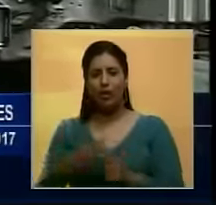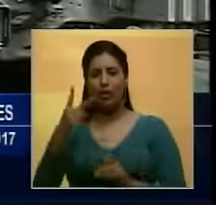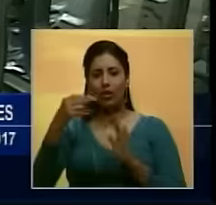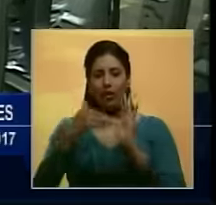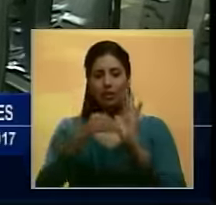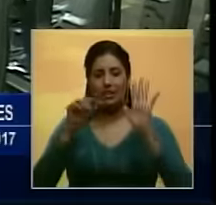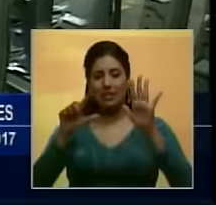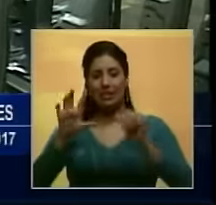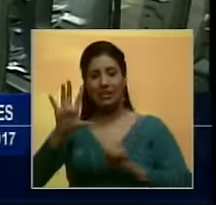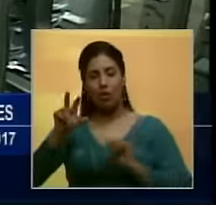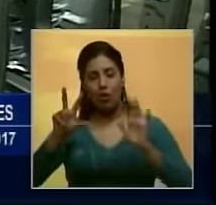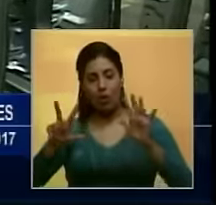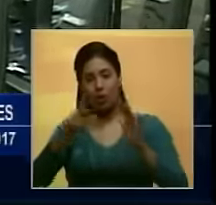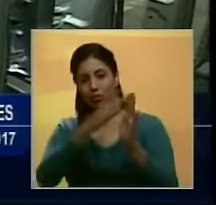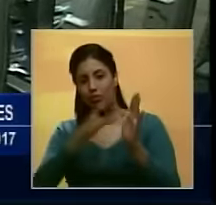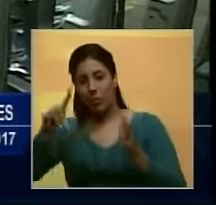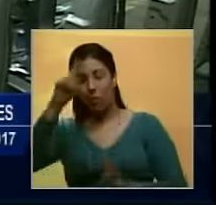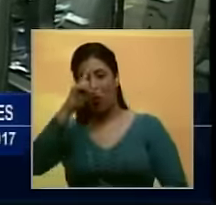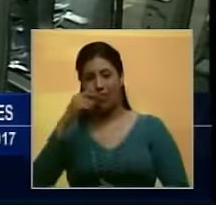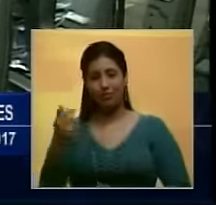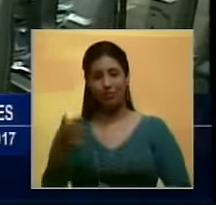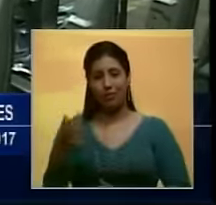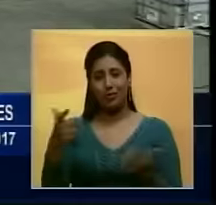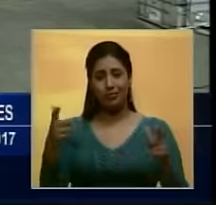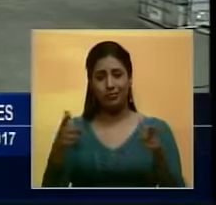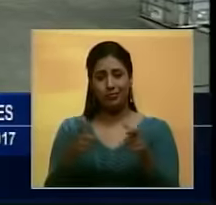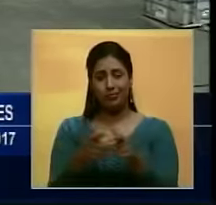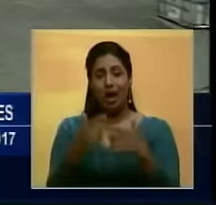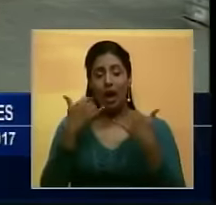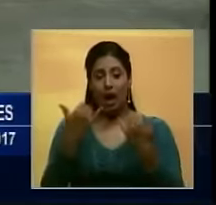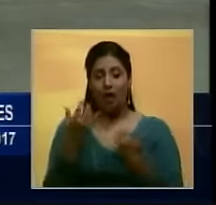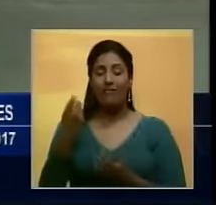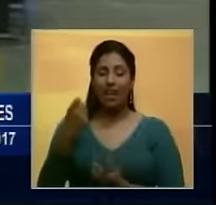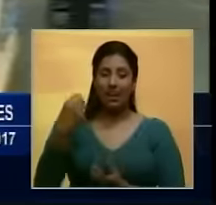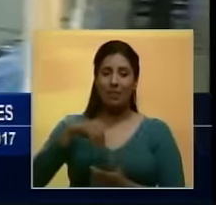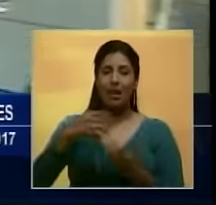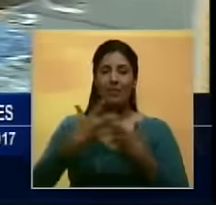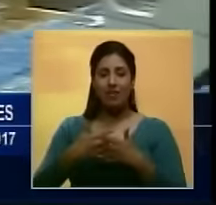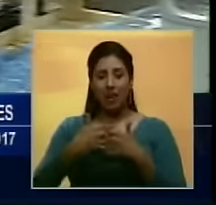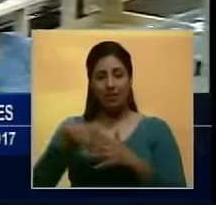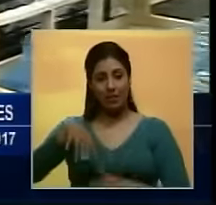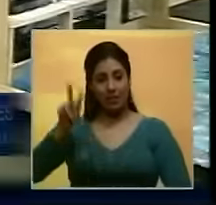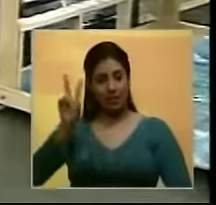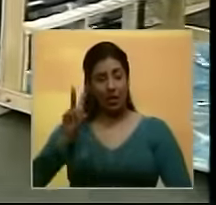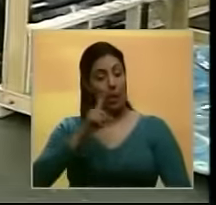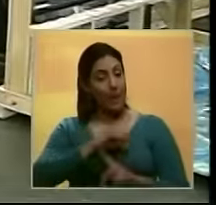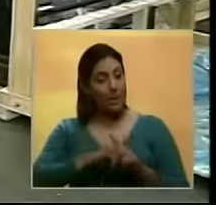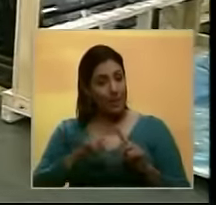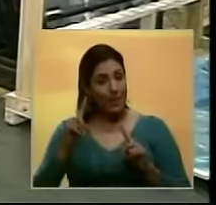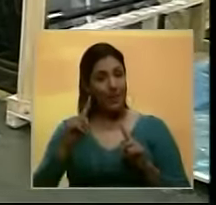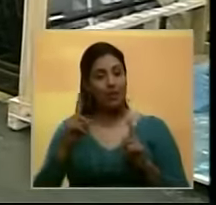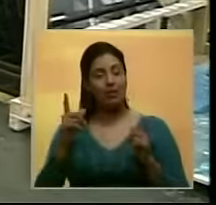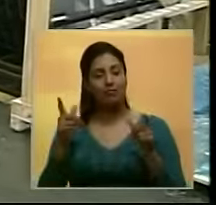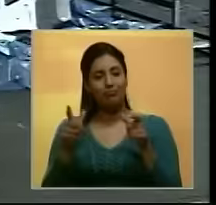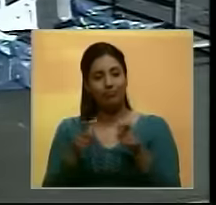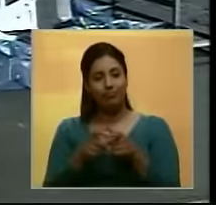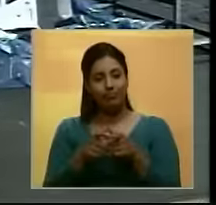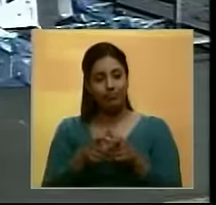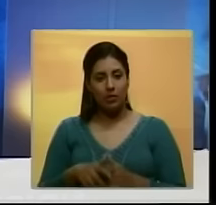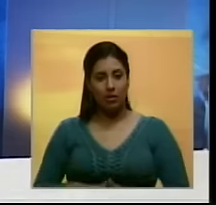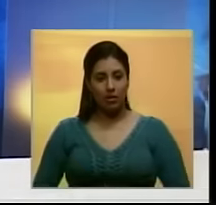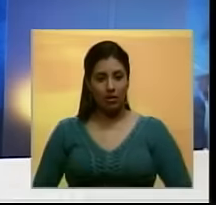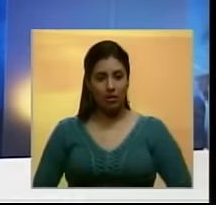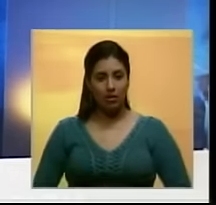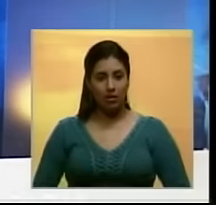2758 En lo que va de año Siendo la única compañía Que aún fabrica Vehículos en Venezuela Pero en escala Limitada